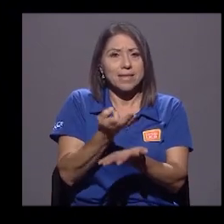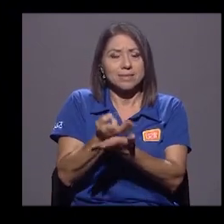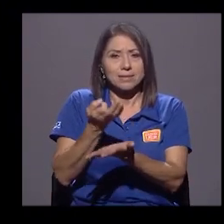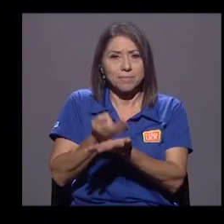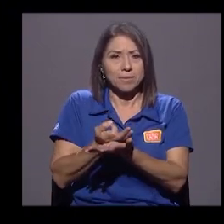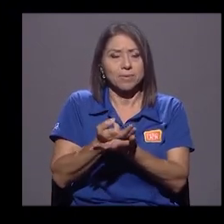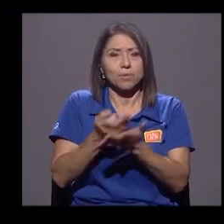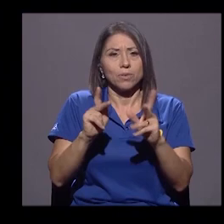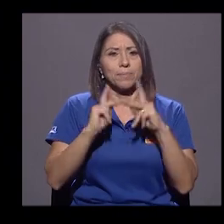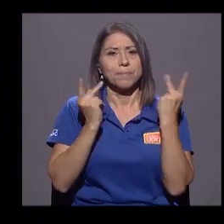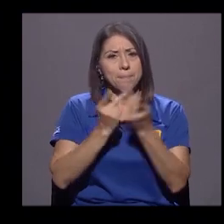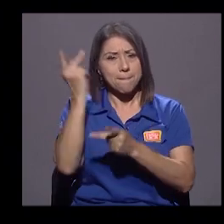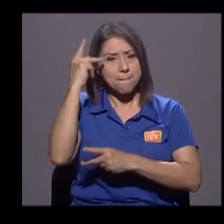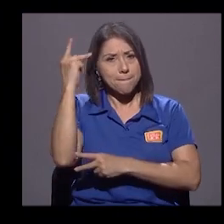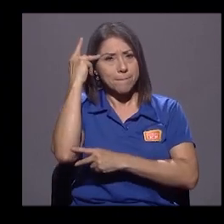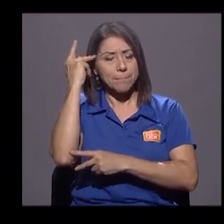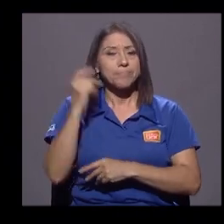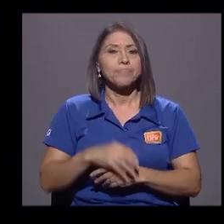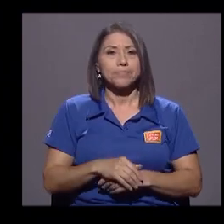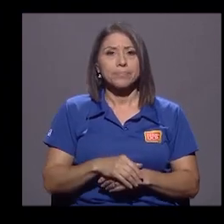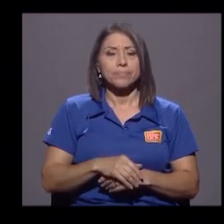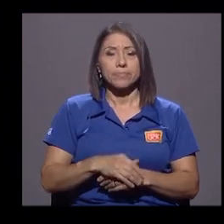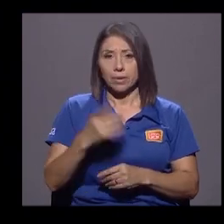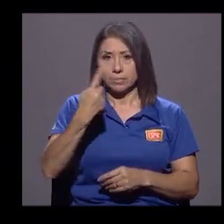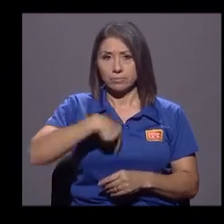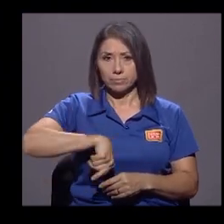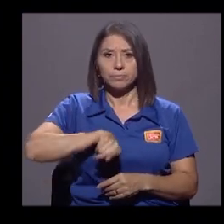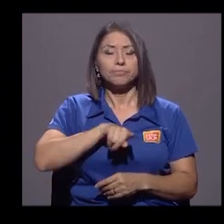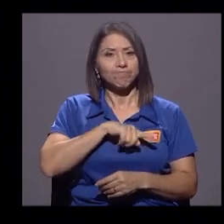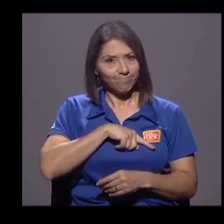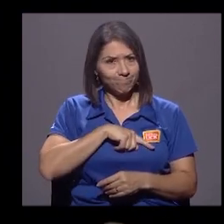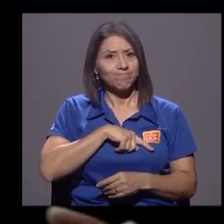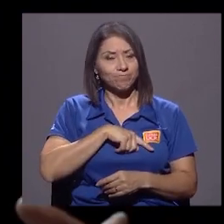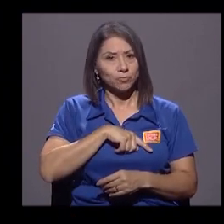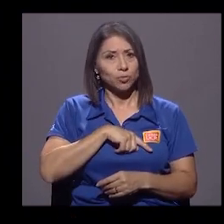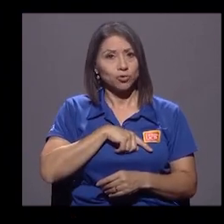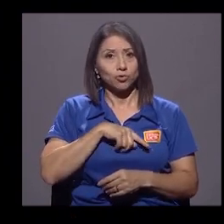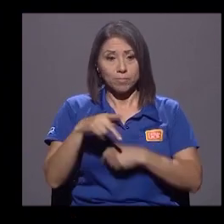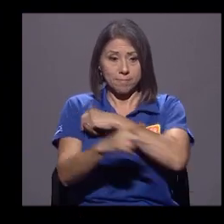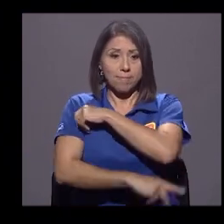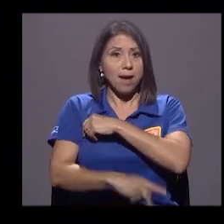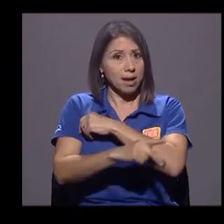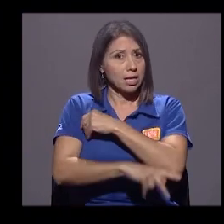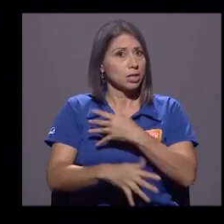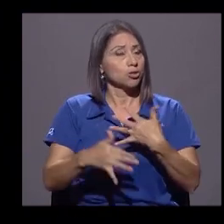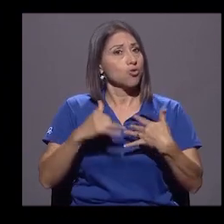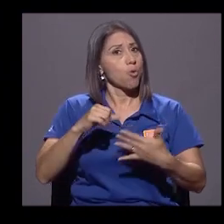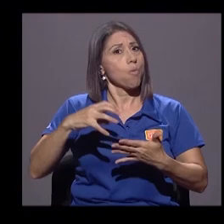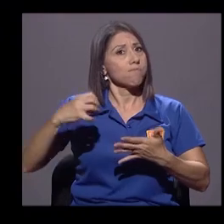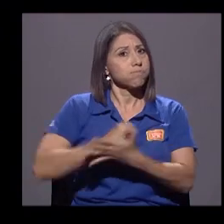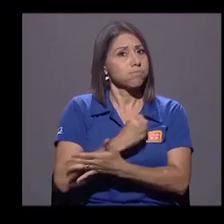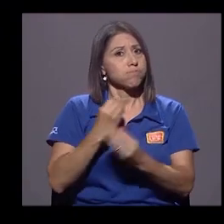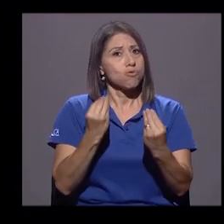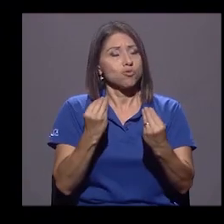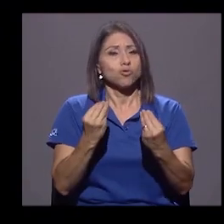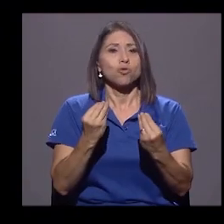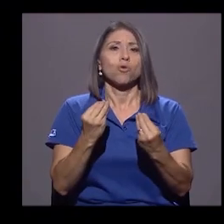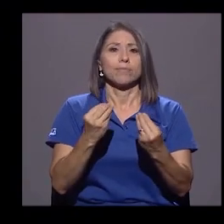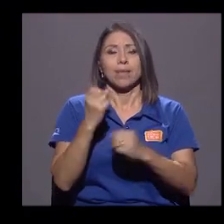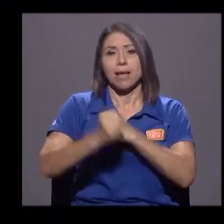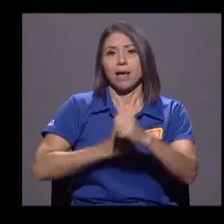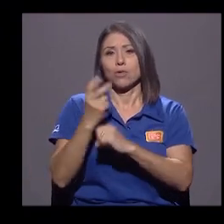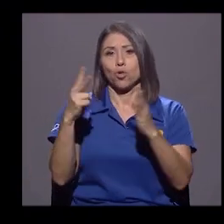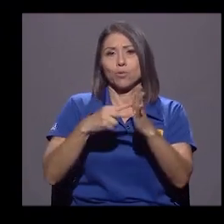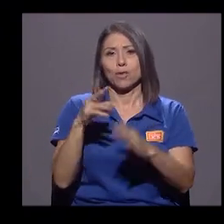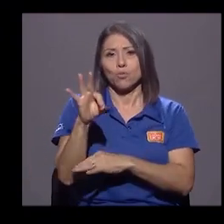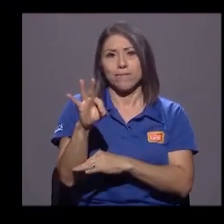partidos políticos. Nosotros ganamos mucho como país en 2009 con la aprobación de una reforma